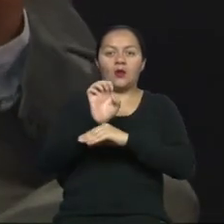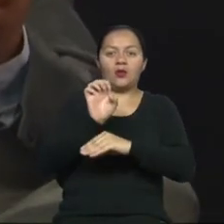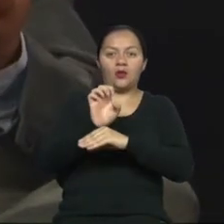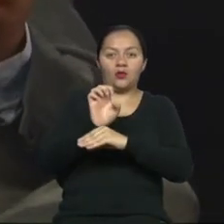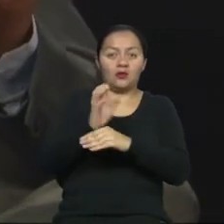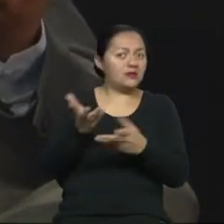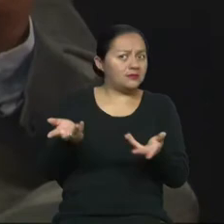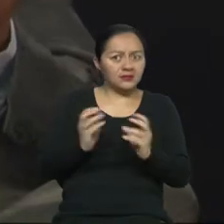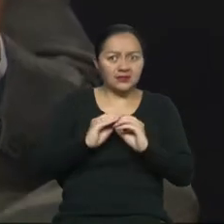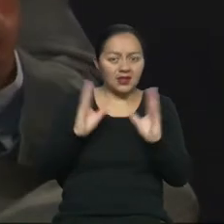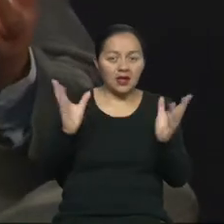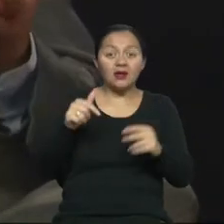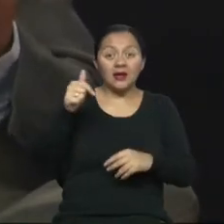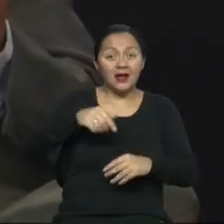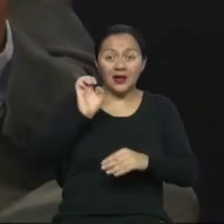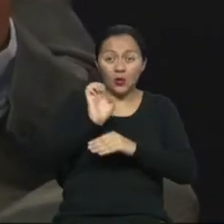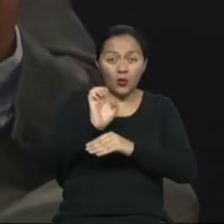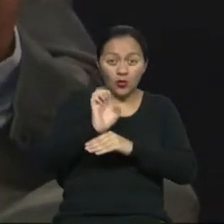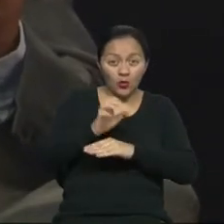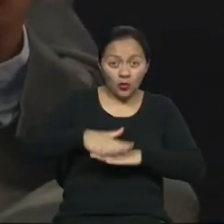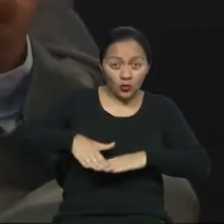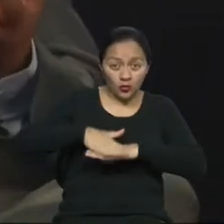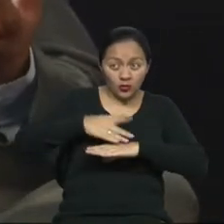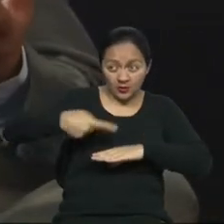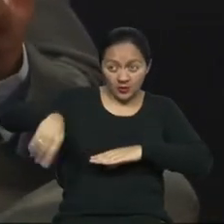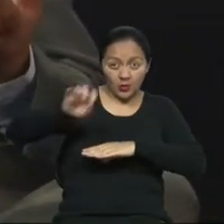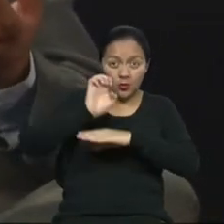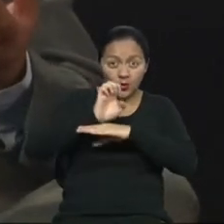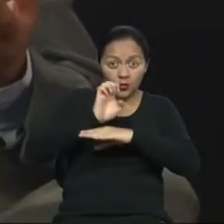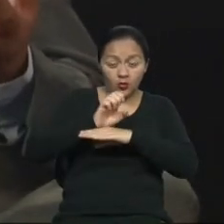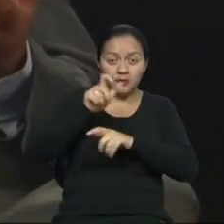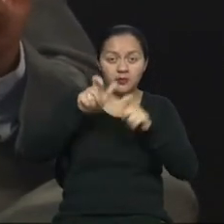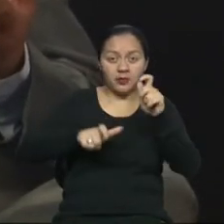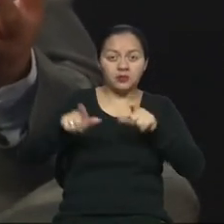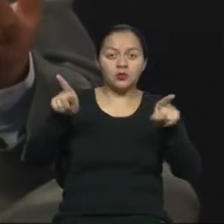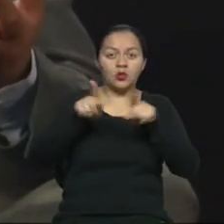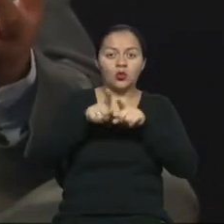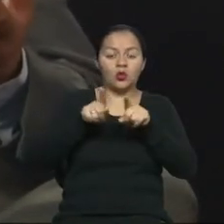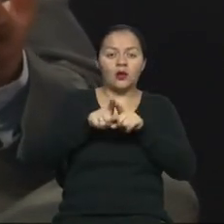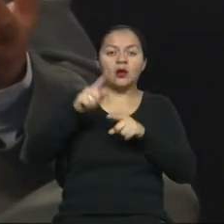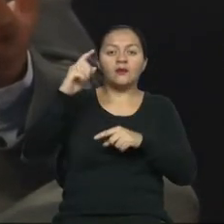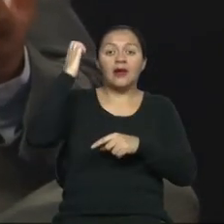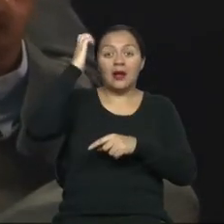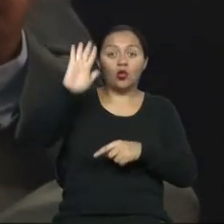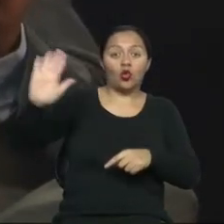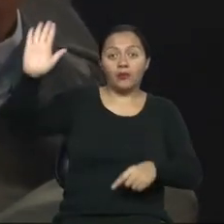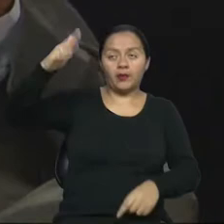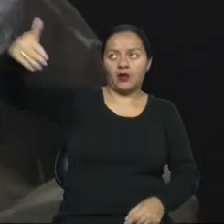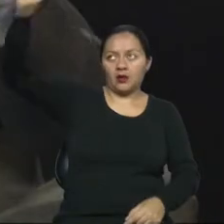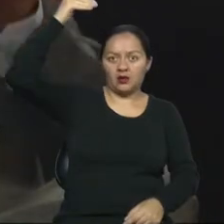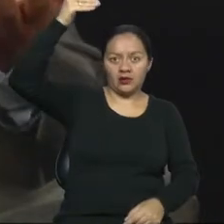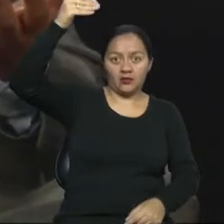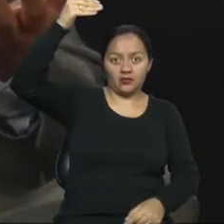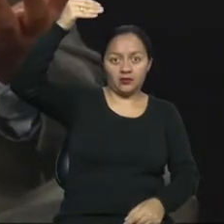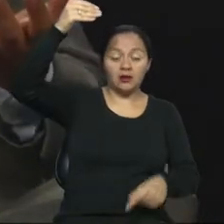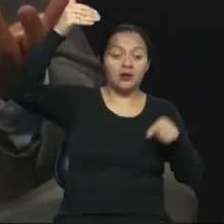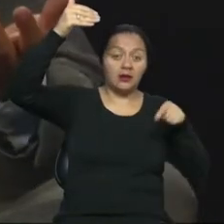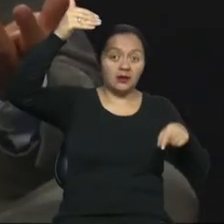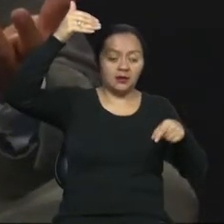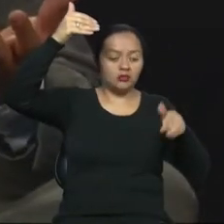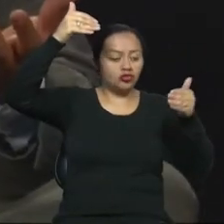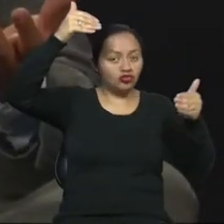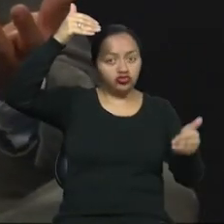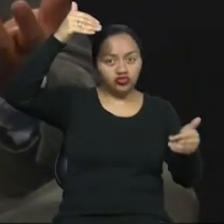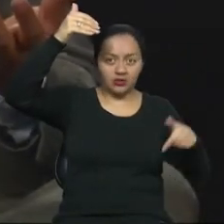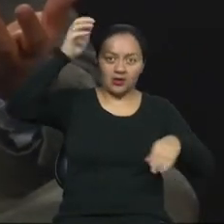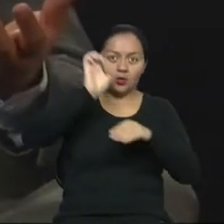Porque nosotros no tenemos, el ciudadano promedio ecuatoriano no tiene la misma estatura de un ciudadano promedio europeo. Por lo tanto, la altura de un pasamanos,